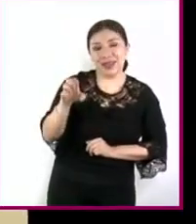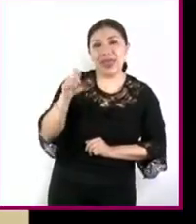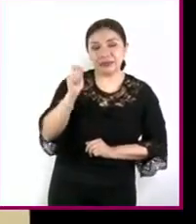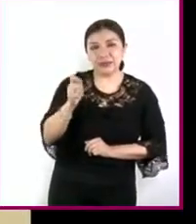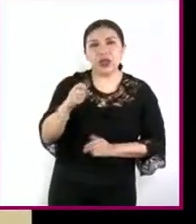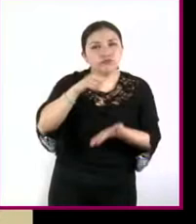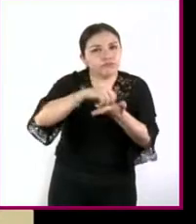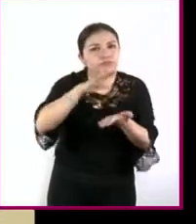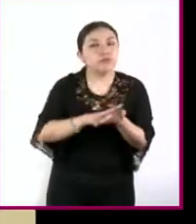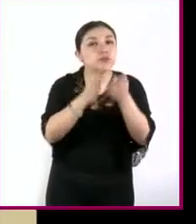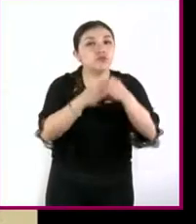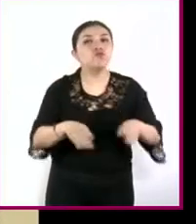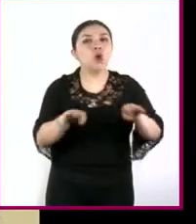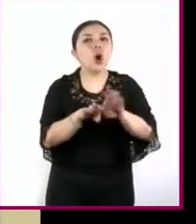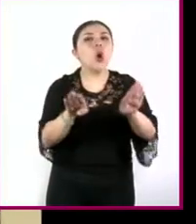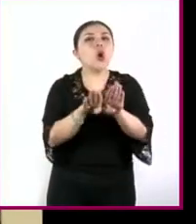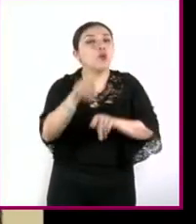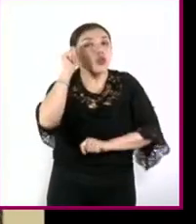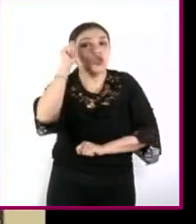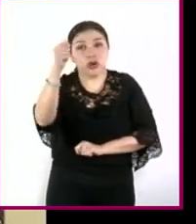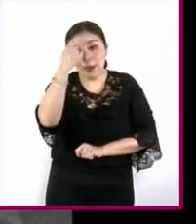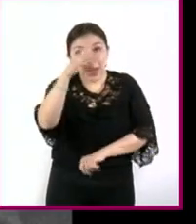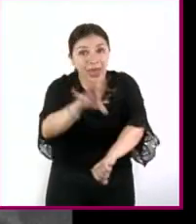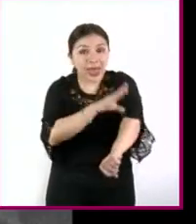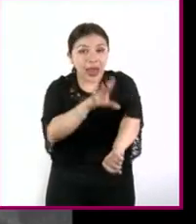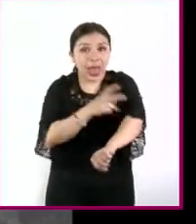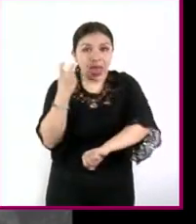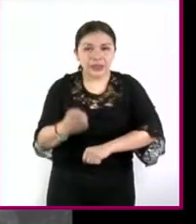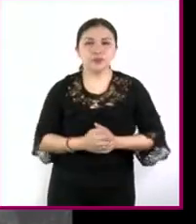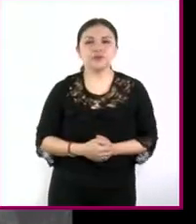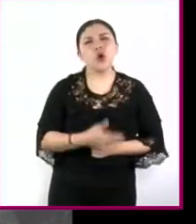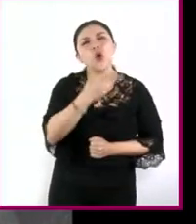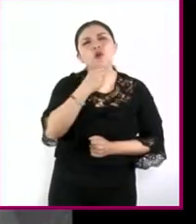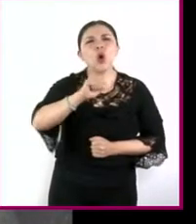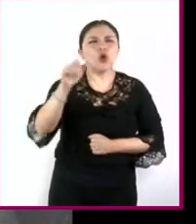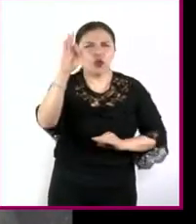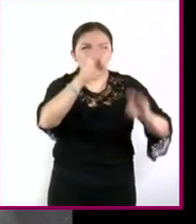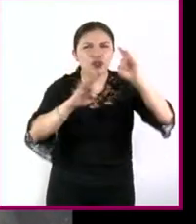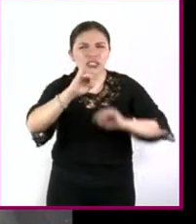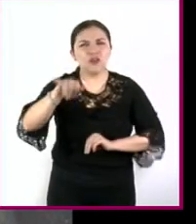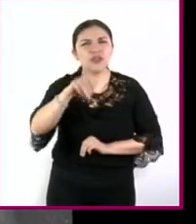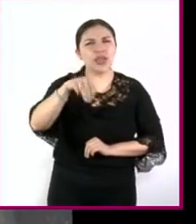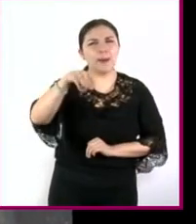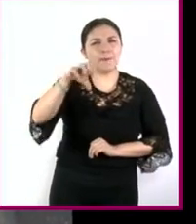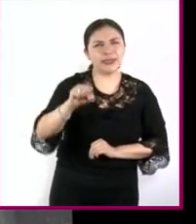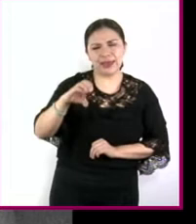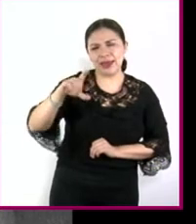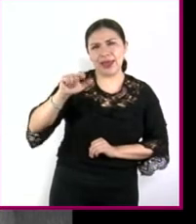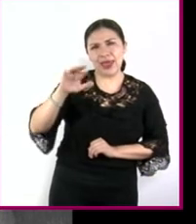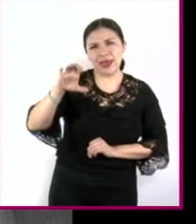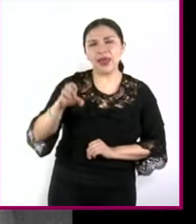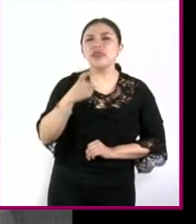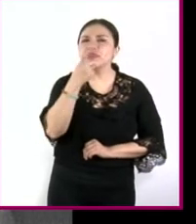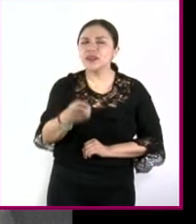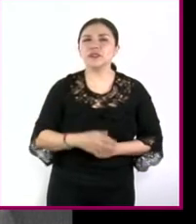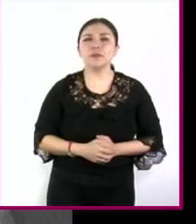ampere estableciendo los fundamentos de la teoría electromagnética el físico escocés james clark maxwell se